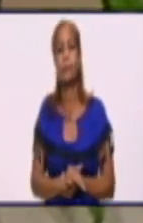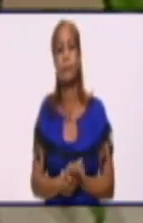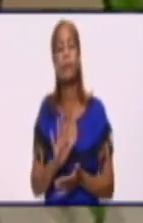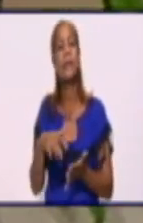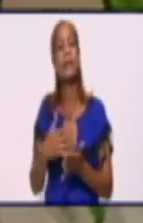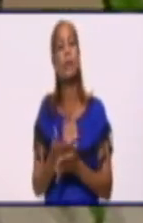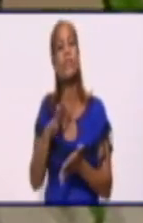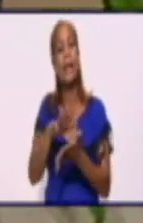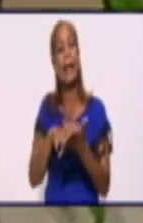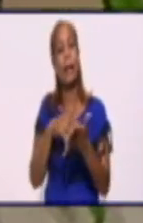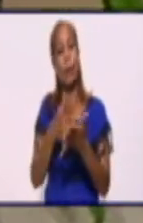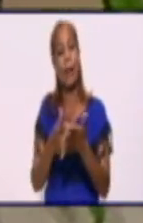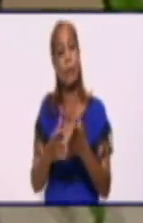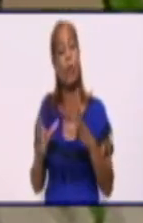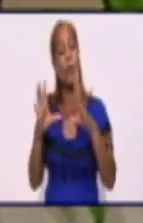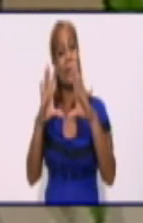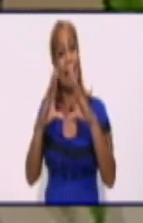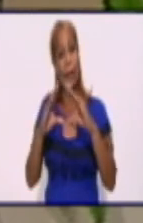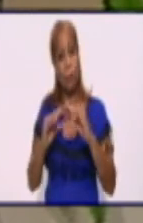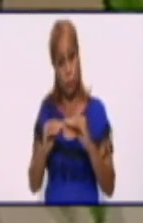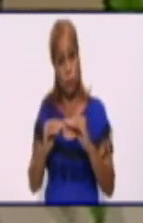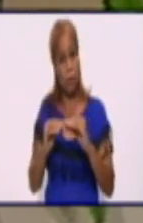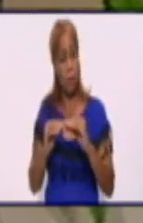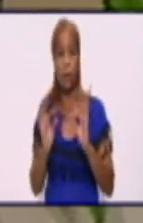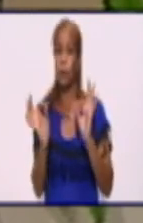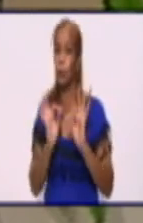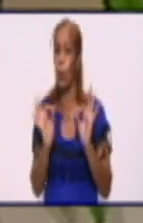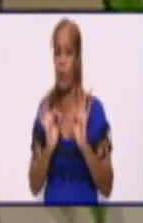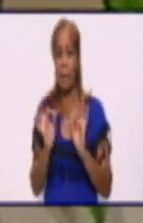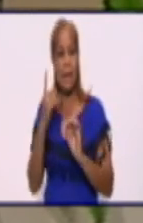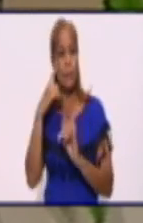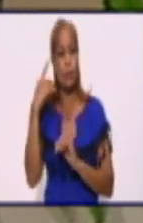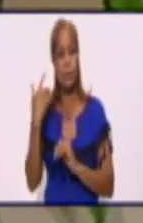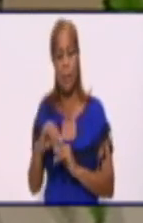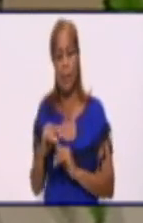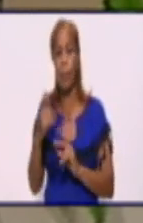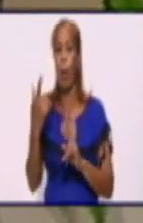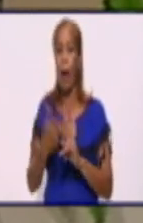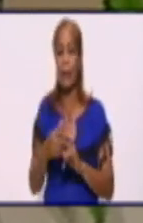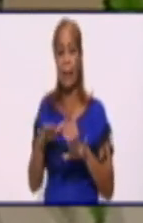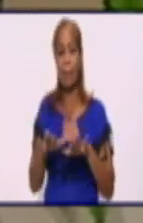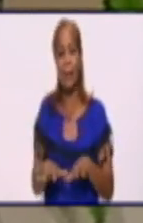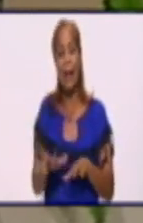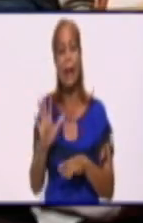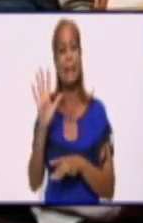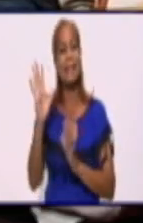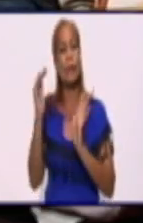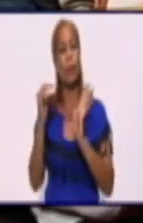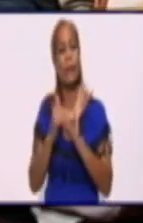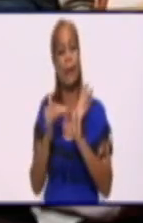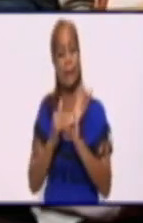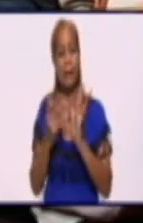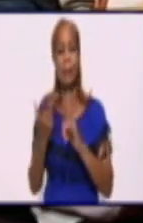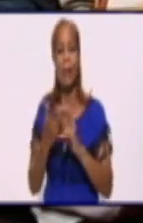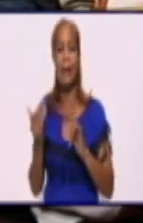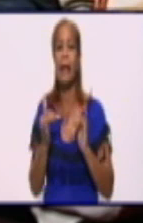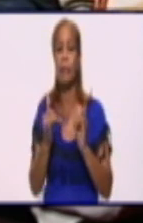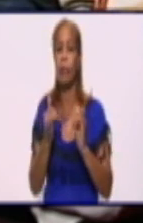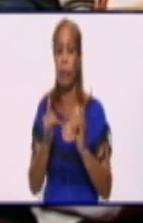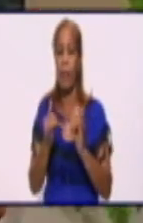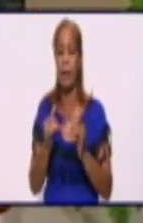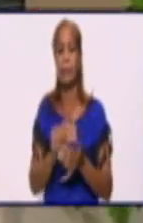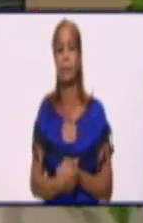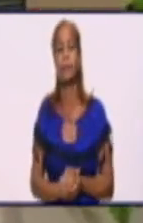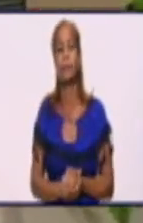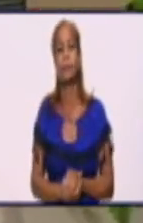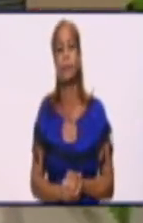horario de la noche habría que esperar a las 5 de la tarde que se da el parte por la Unión Eléctrica Nacional. Correcto, es así. Bueno, en